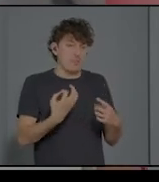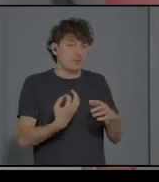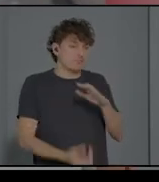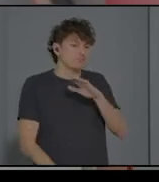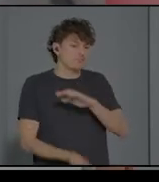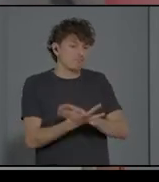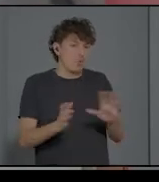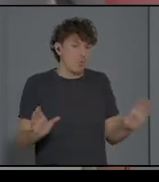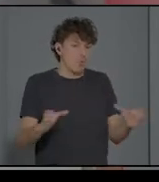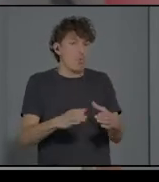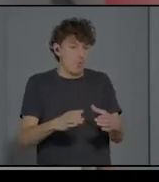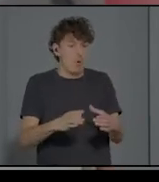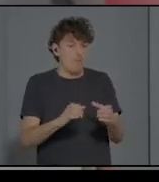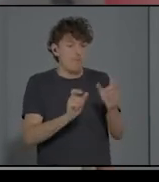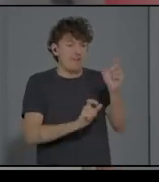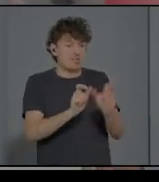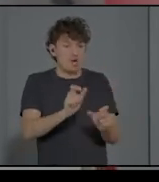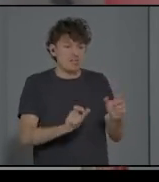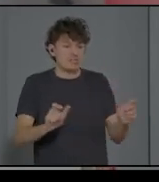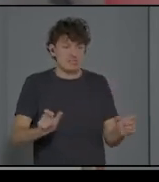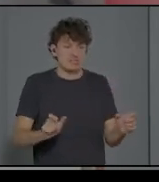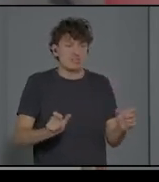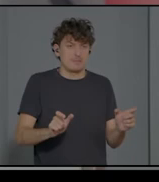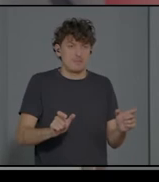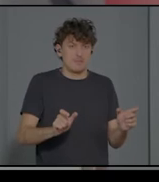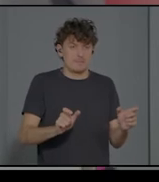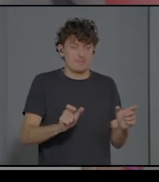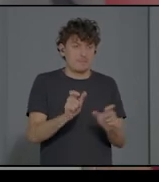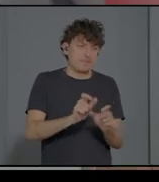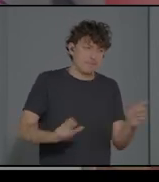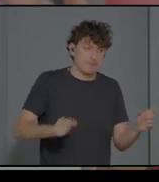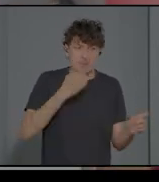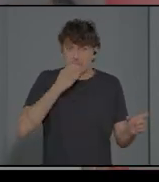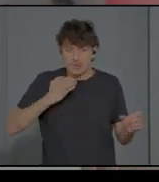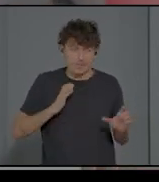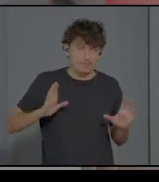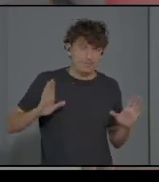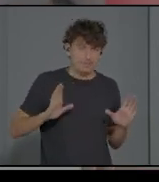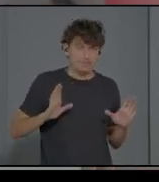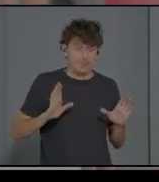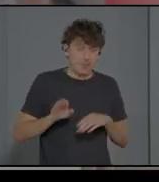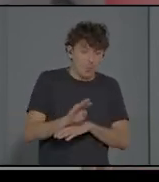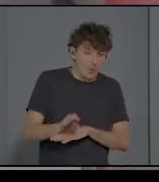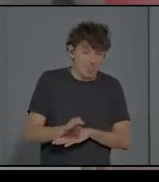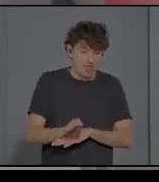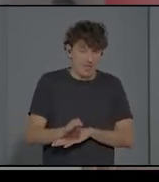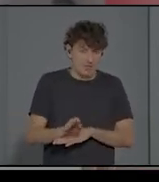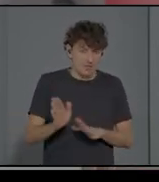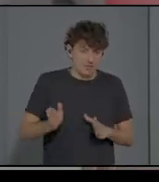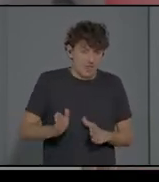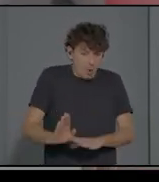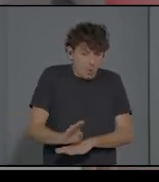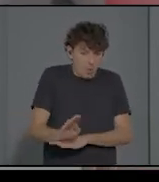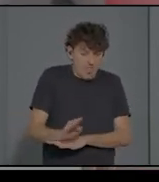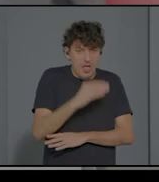que, bueno, que cuidan a los hijos. Esos padres se pueden luego encontrar cada dos o